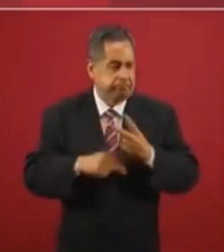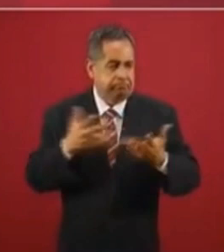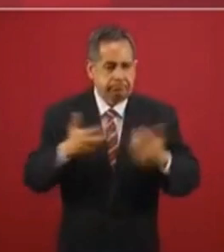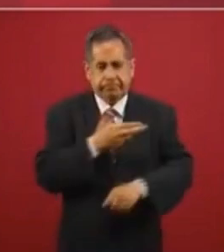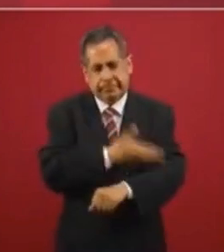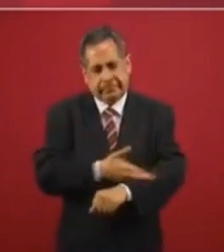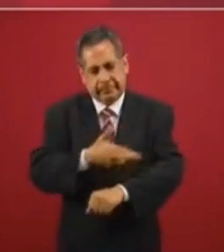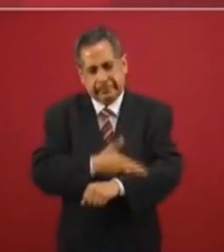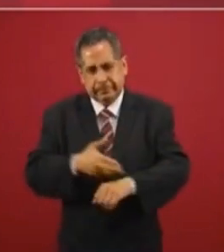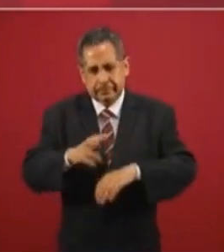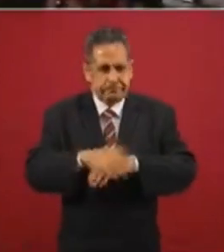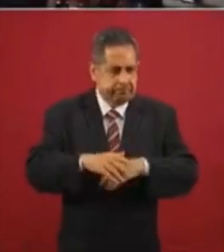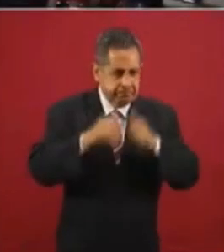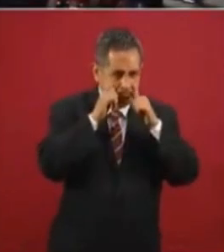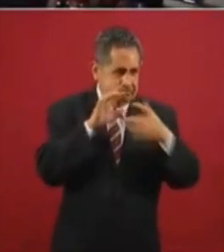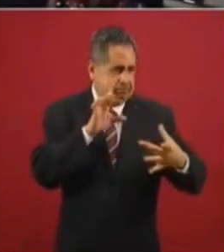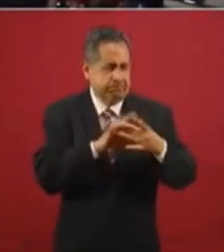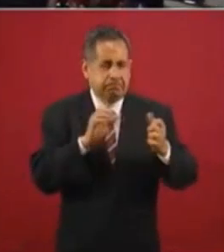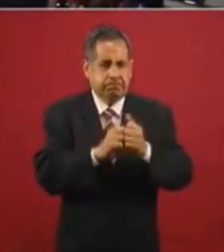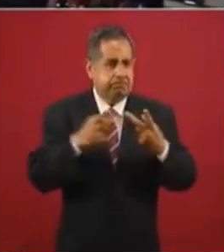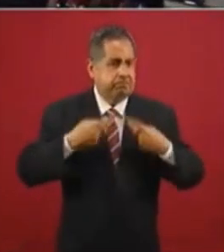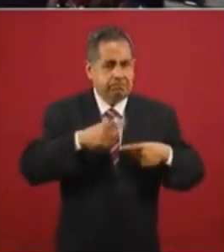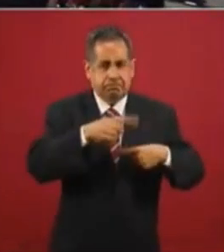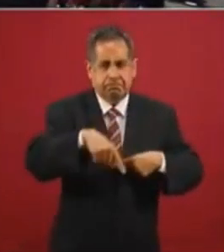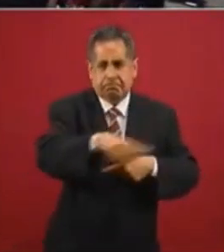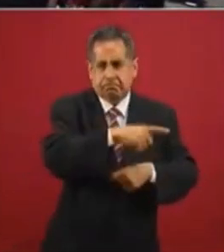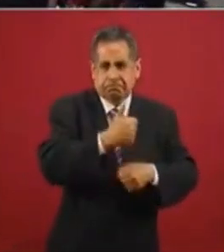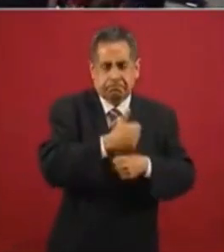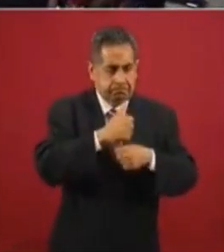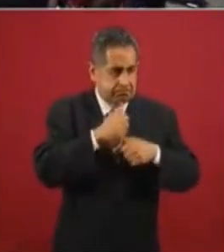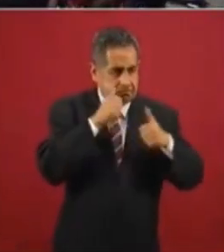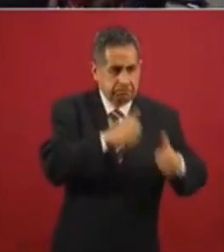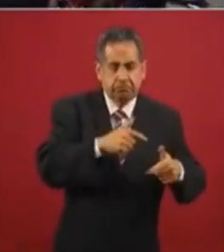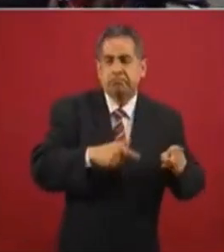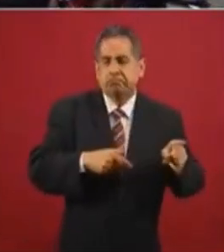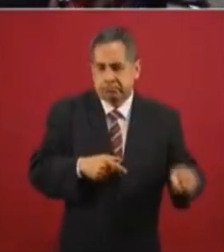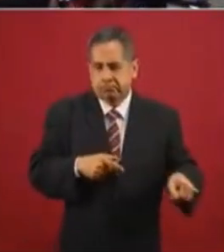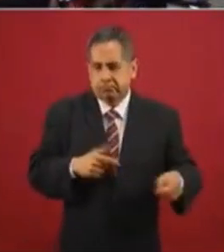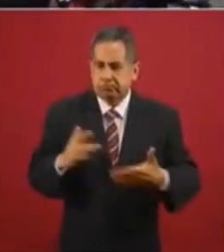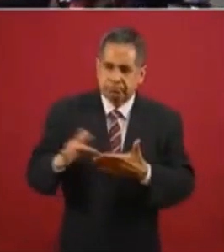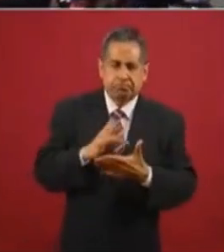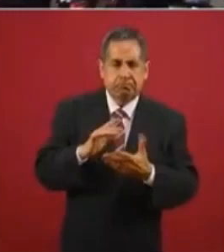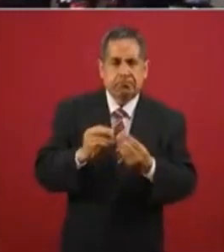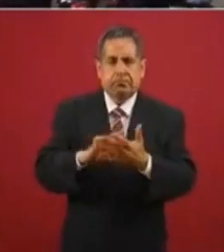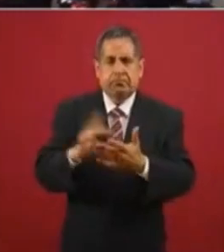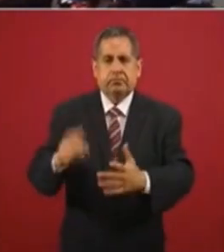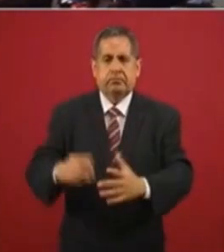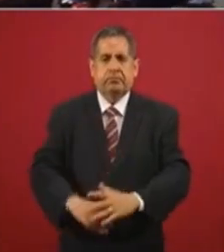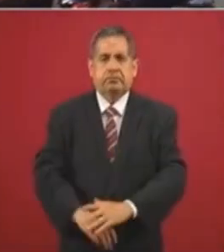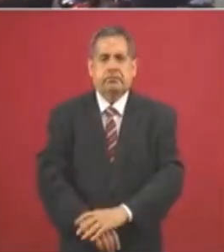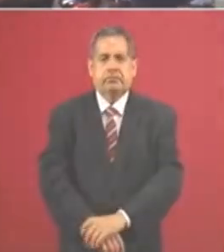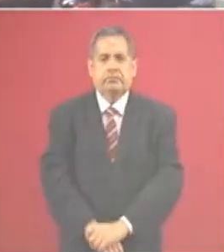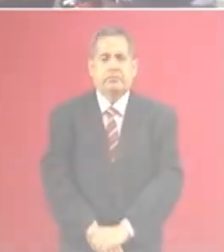tengamos de la sociedad y de los que conducen la información un apoyo. Muchas gracias.